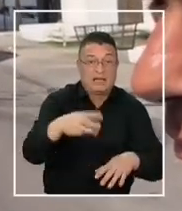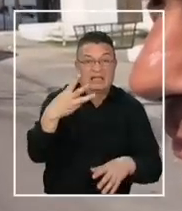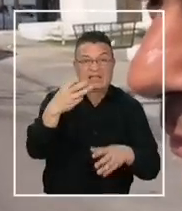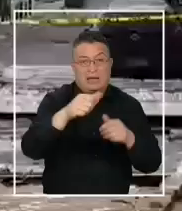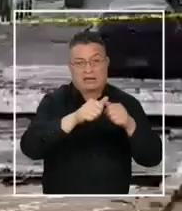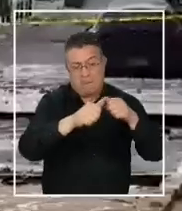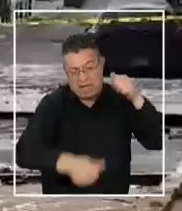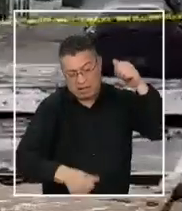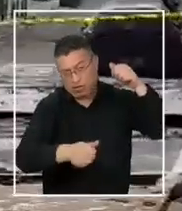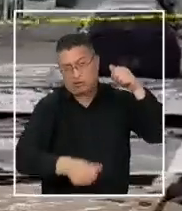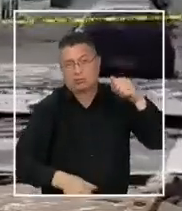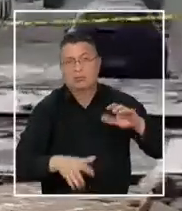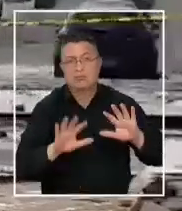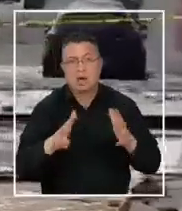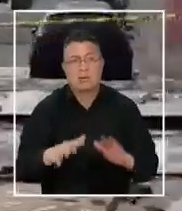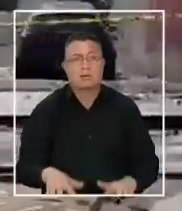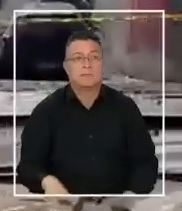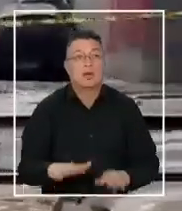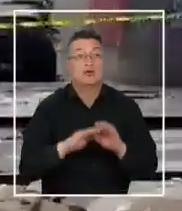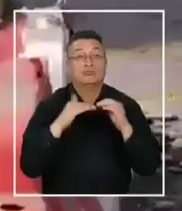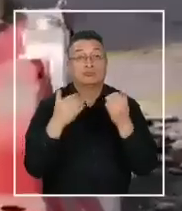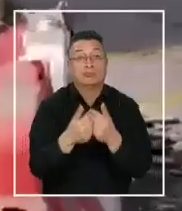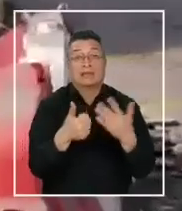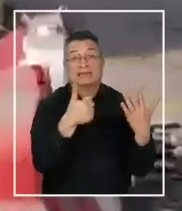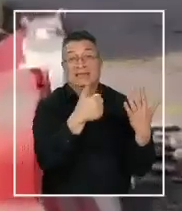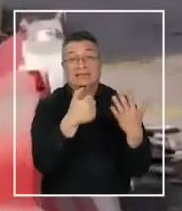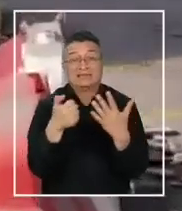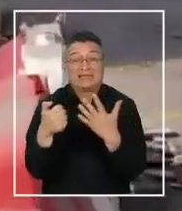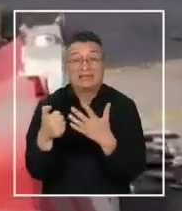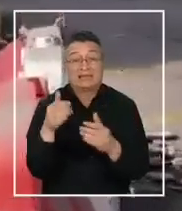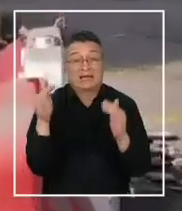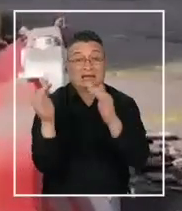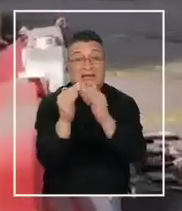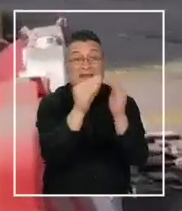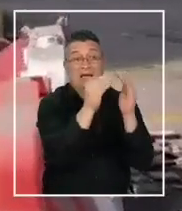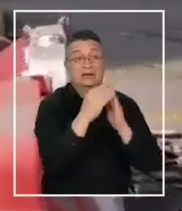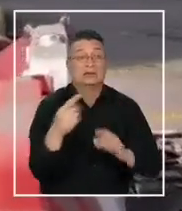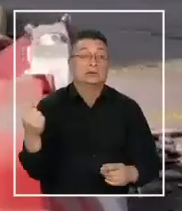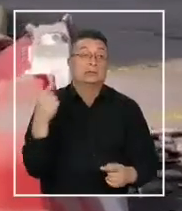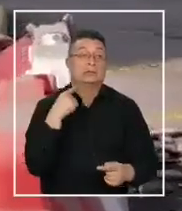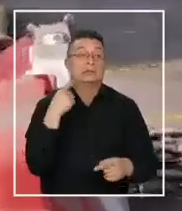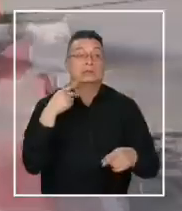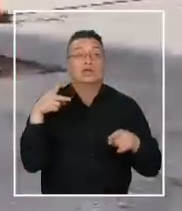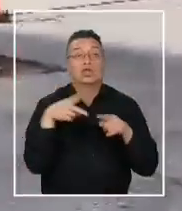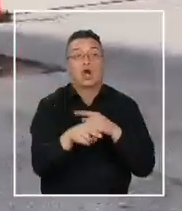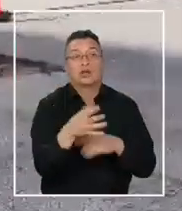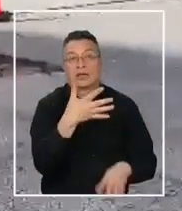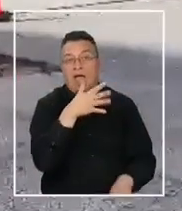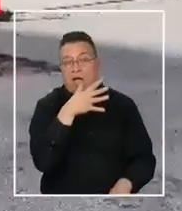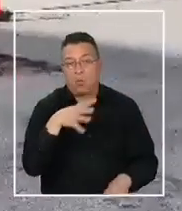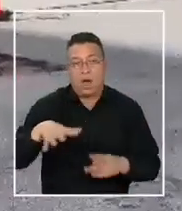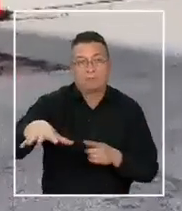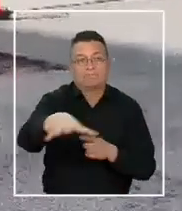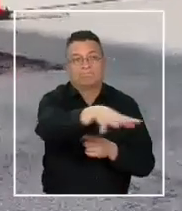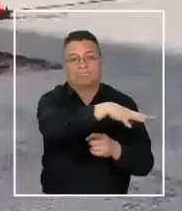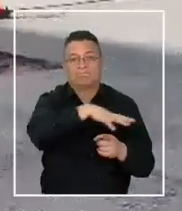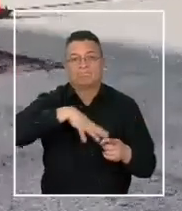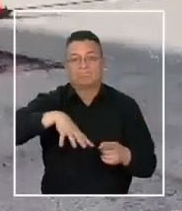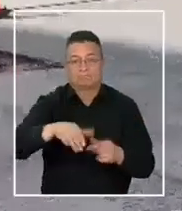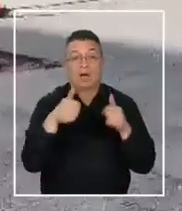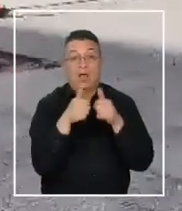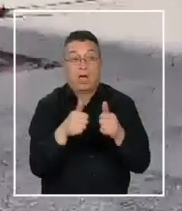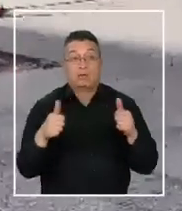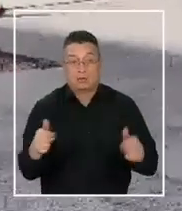metros para abajo. En total fueron más de 600 clientes los que se vieron afectados por cortes de agua en la zona. Algo que las